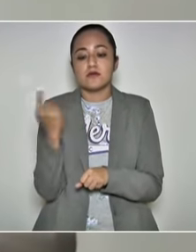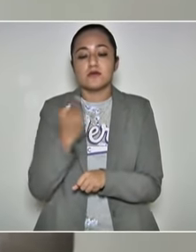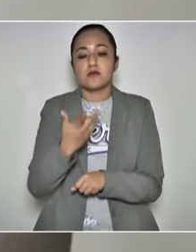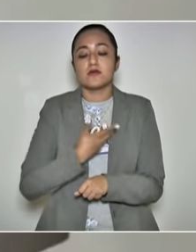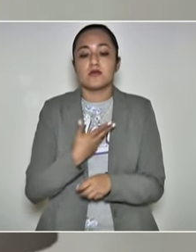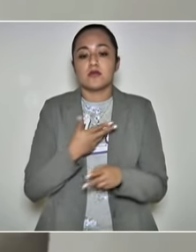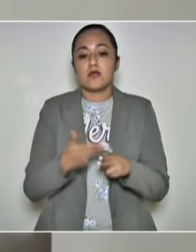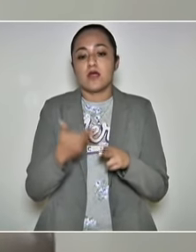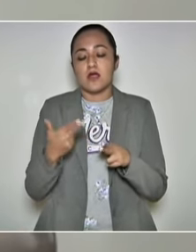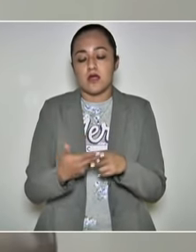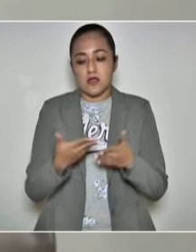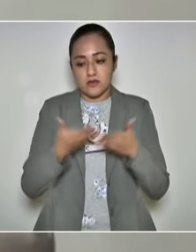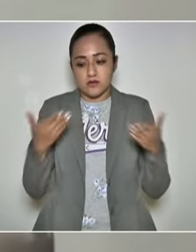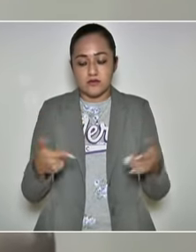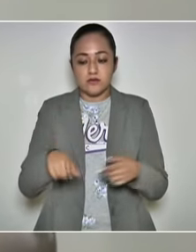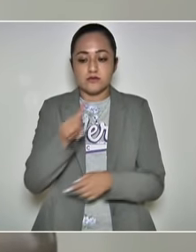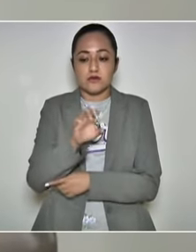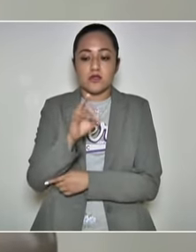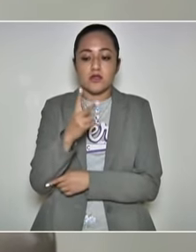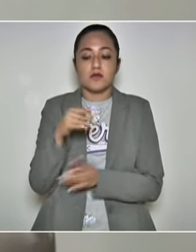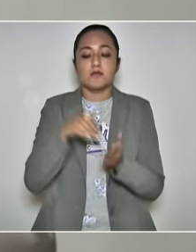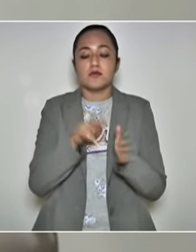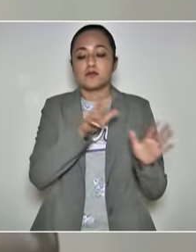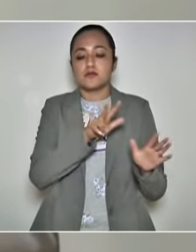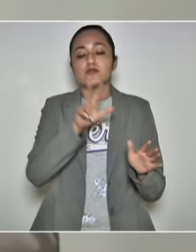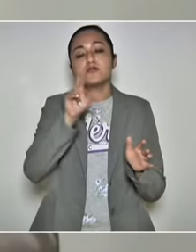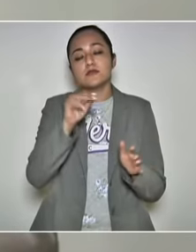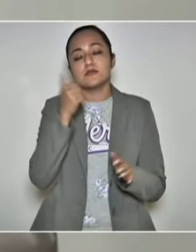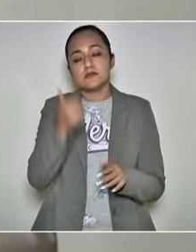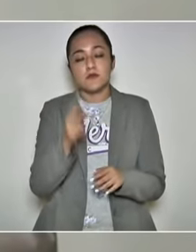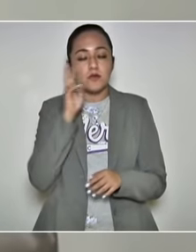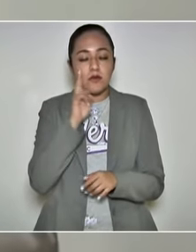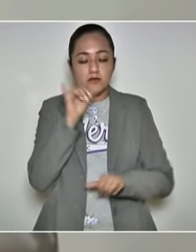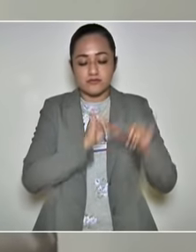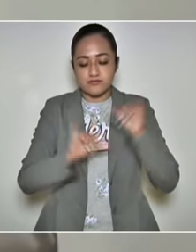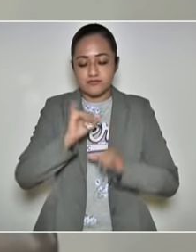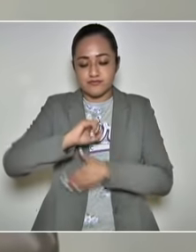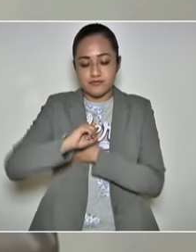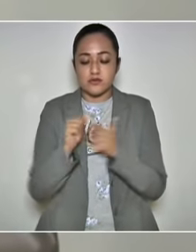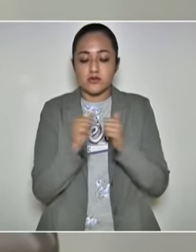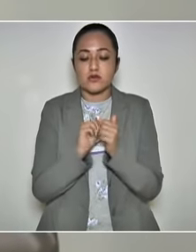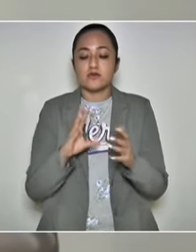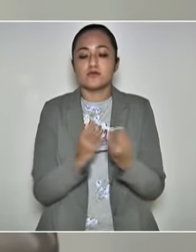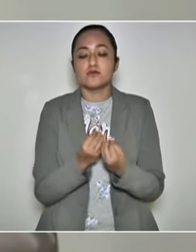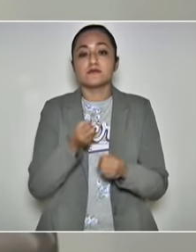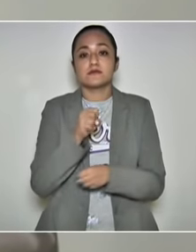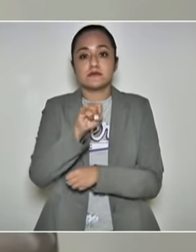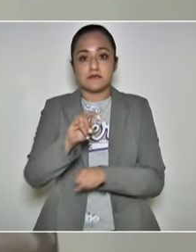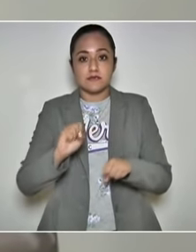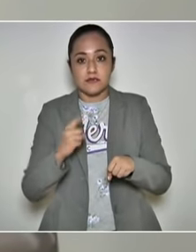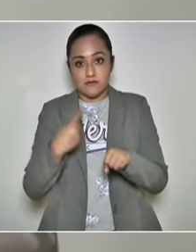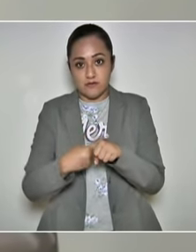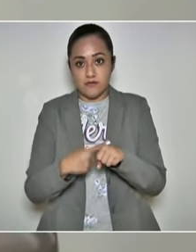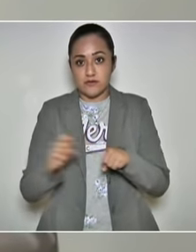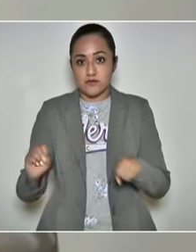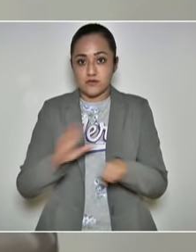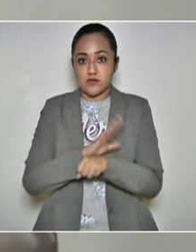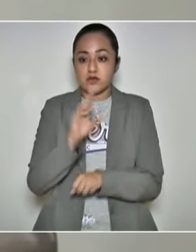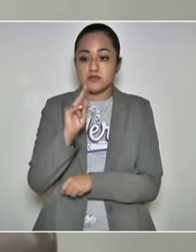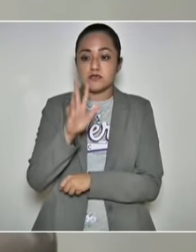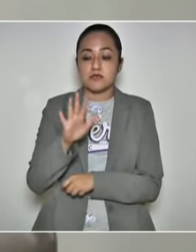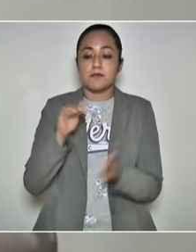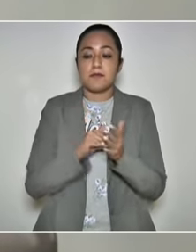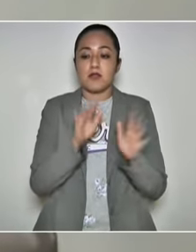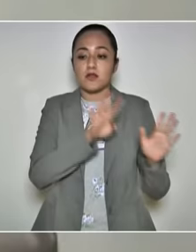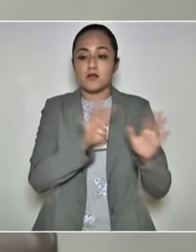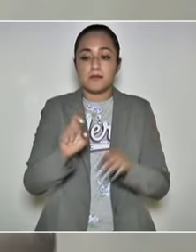tenemos hasta el momento 142.086 muestras procesadas, con un acumulado de casos positivos de 85